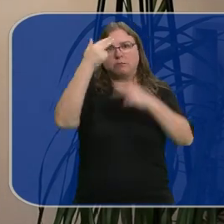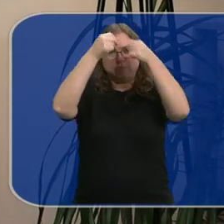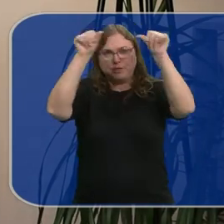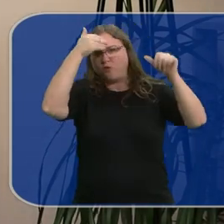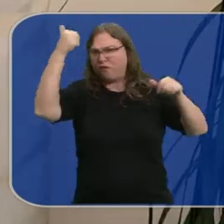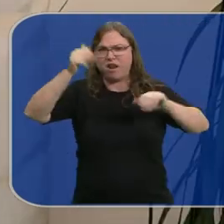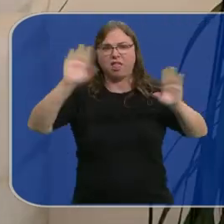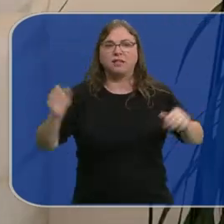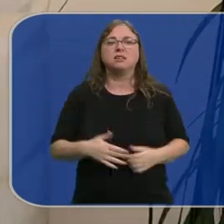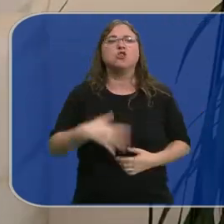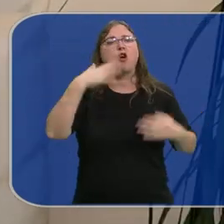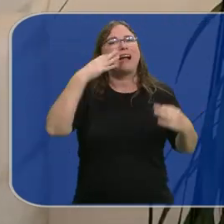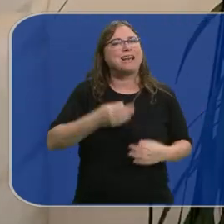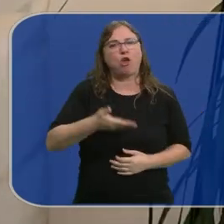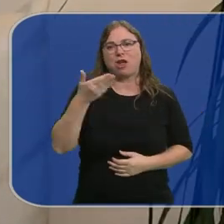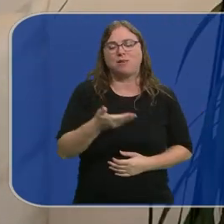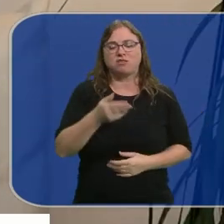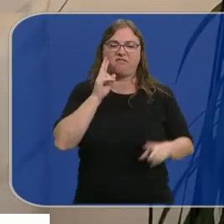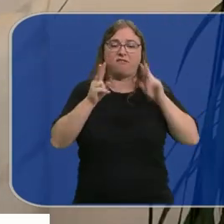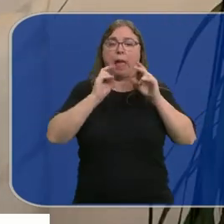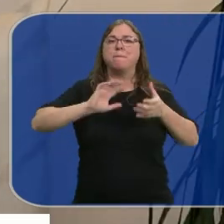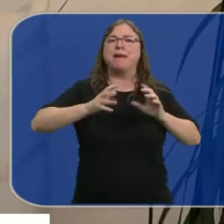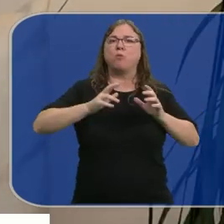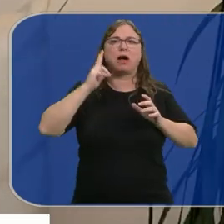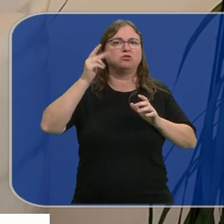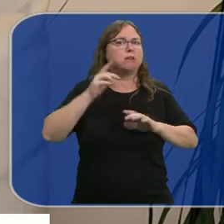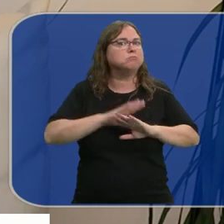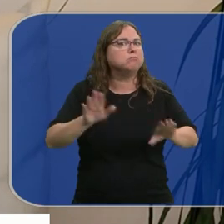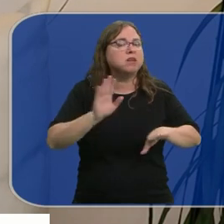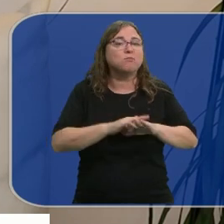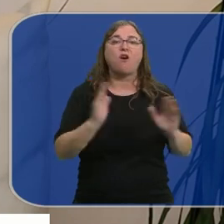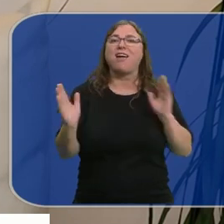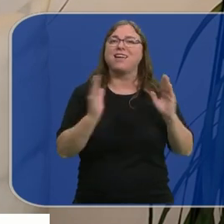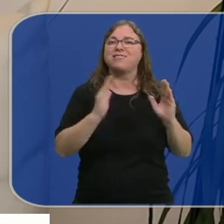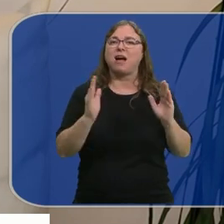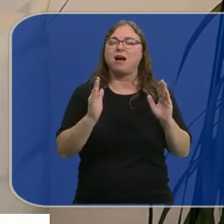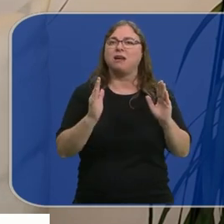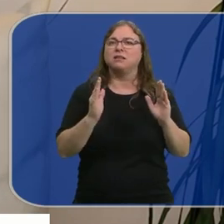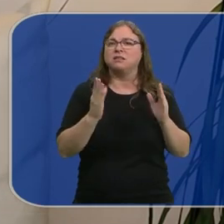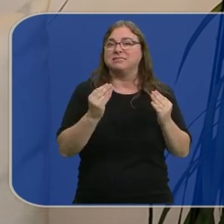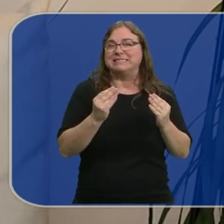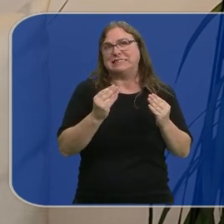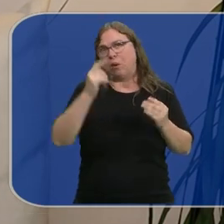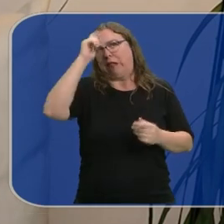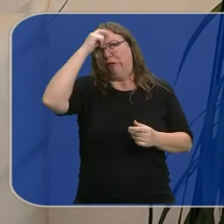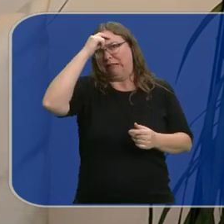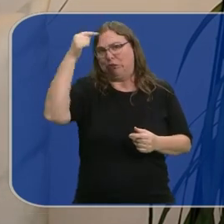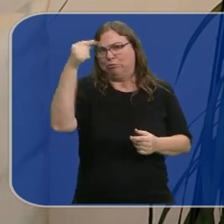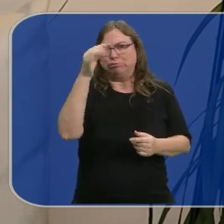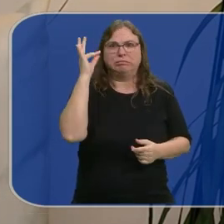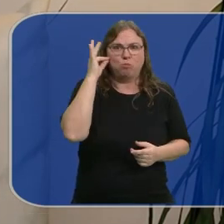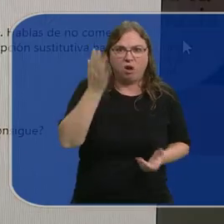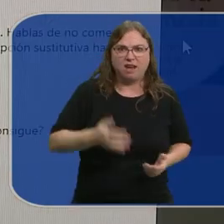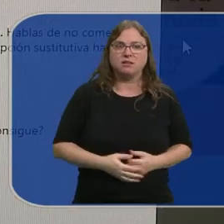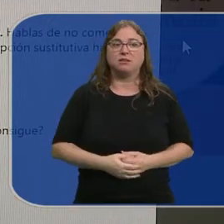prejuicios. Creo que es muy importante visibilizar la menopausia porque es una etapa que tiene muy mal concepto entre